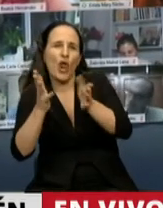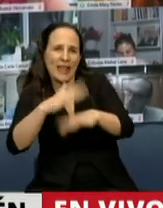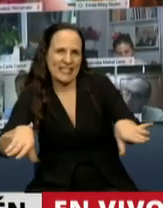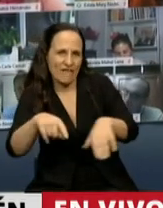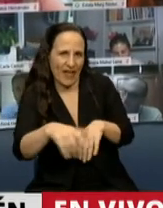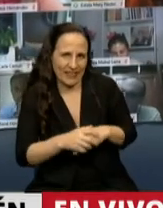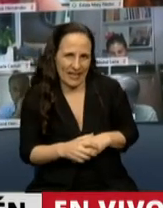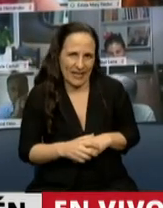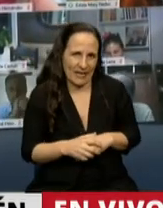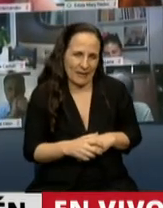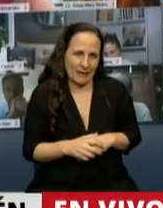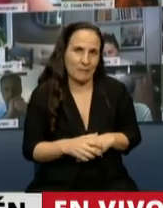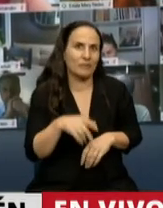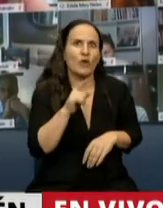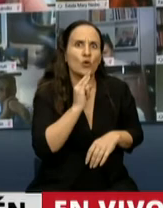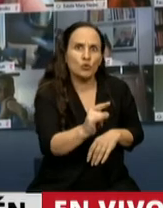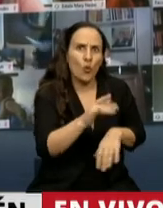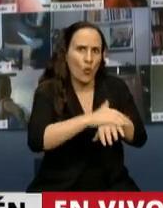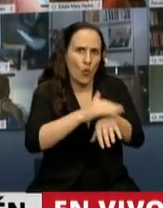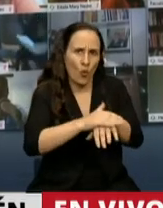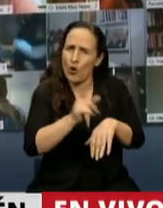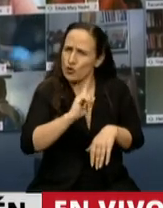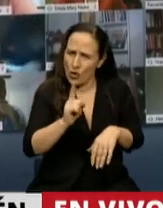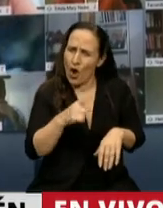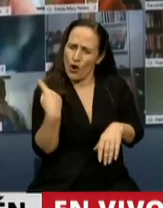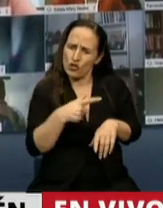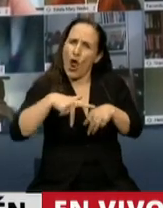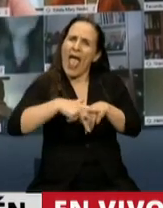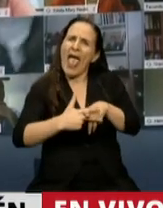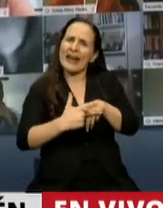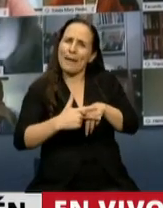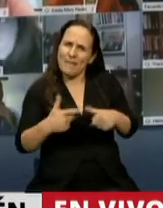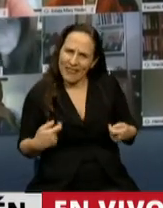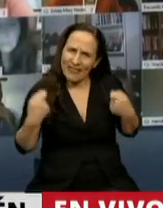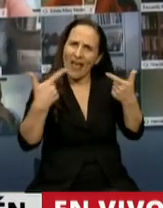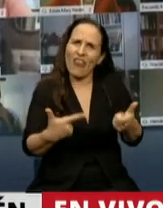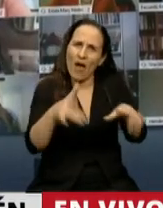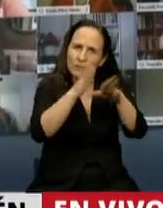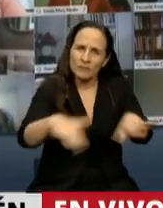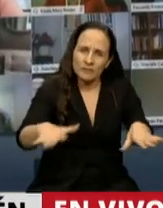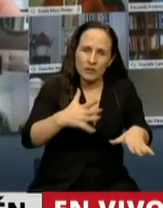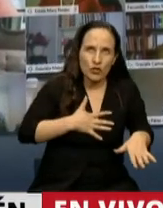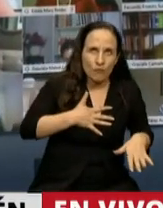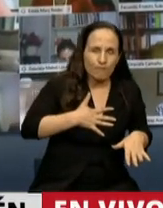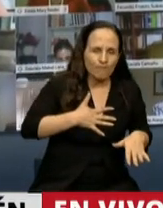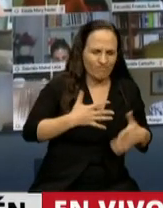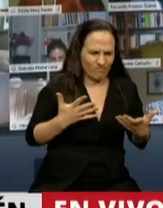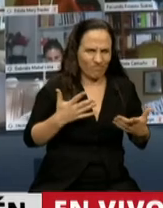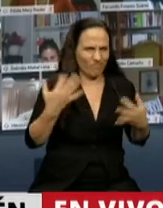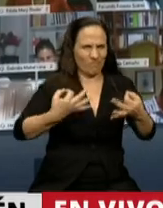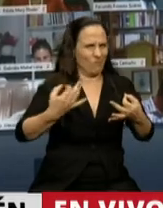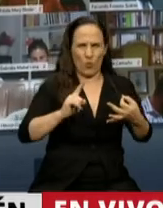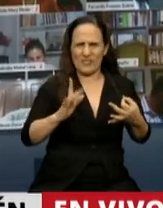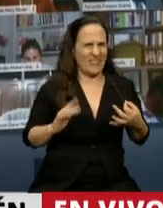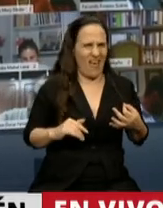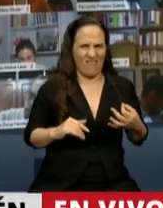Aunque esta no debe ser su función. Les estamos dando las herramientas para que puedan detectar situaciones que no están bien, que